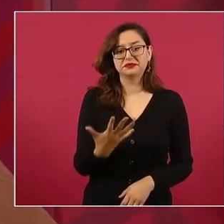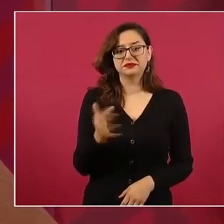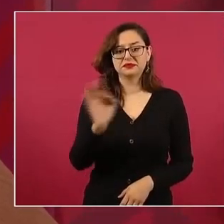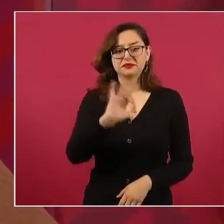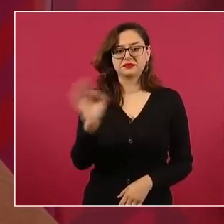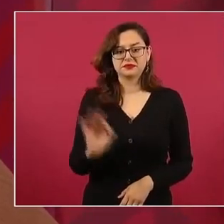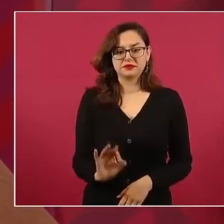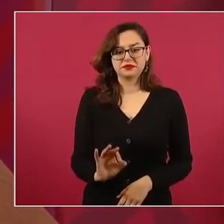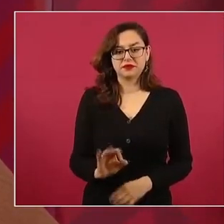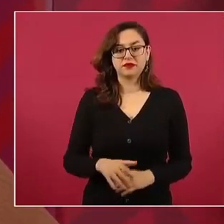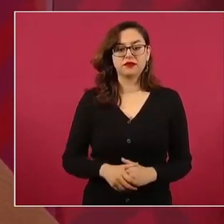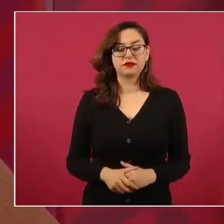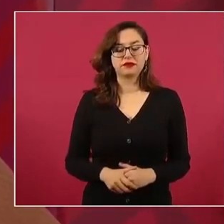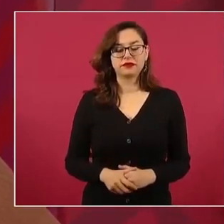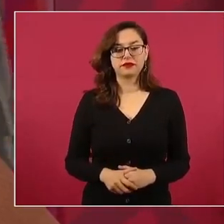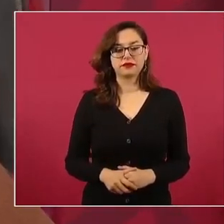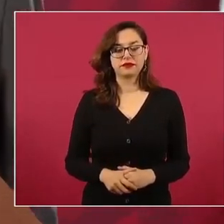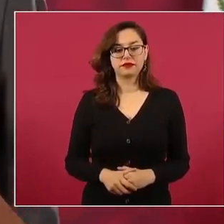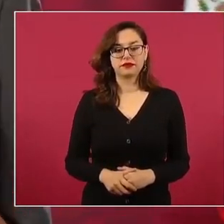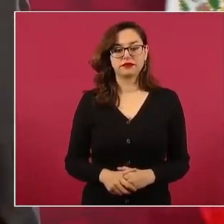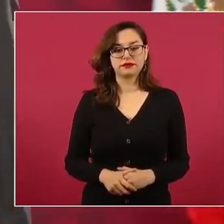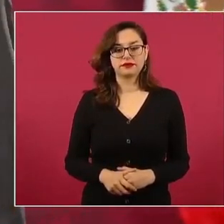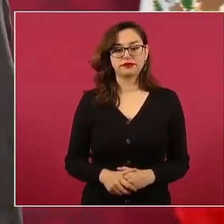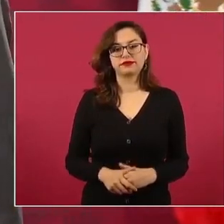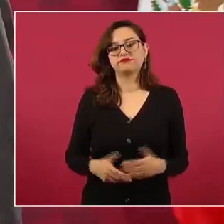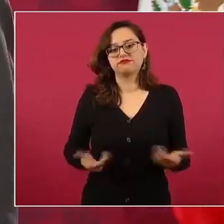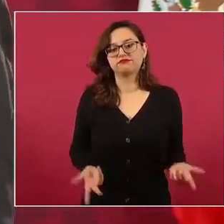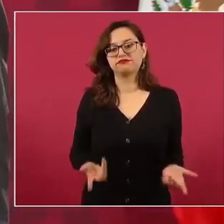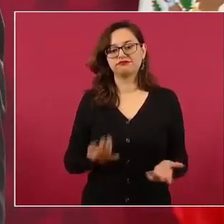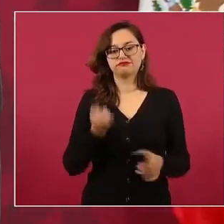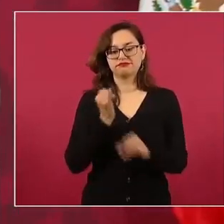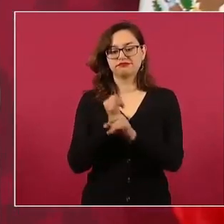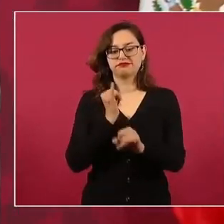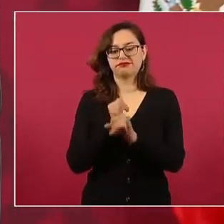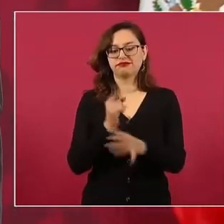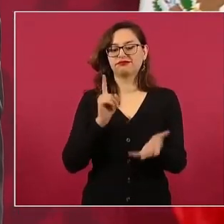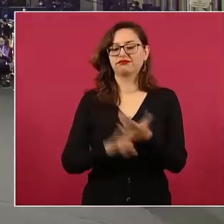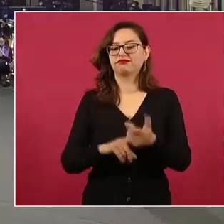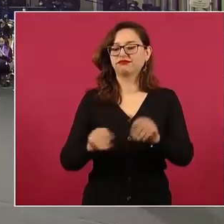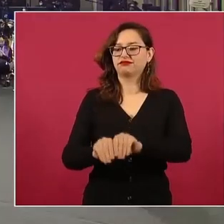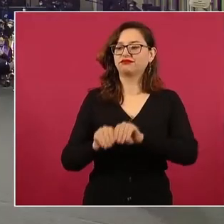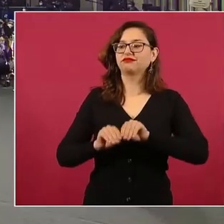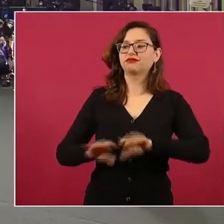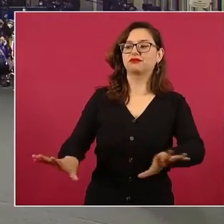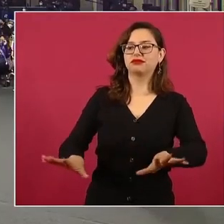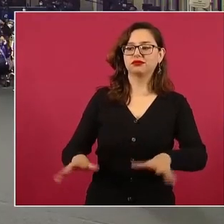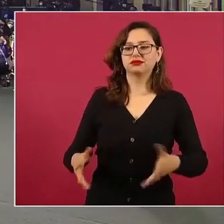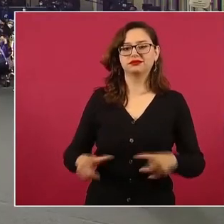O sea, porque no es nada más las redes.